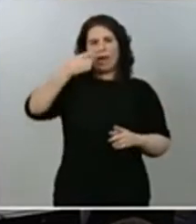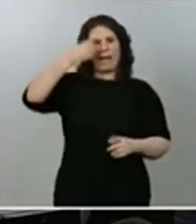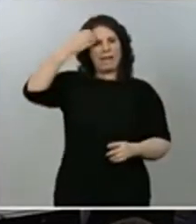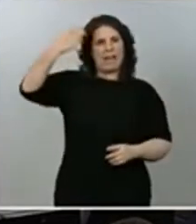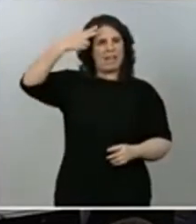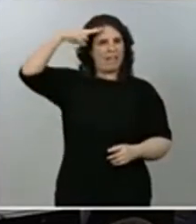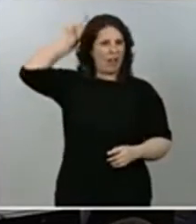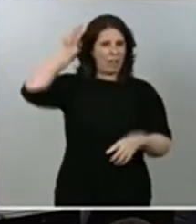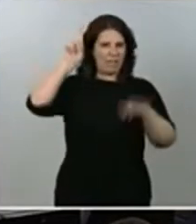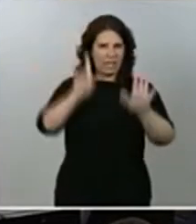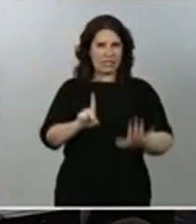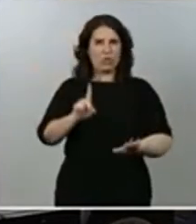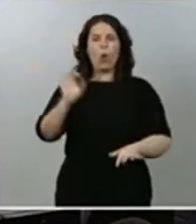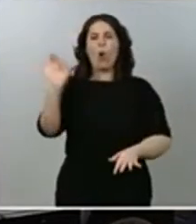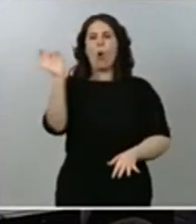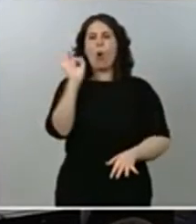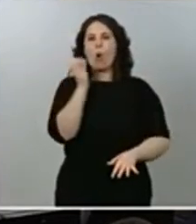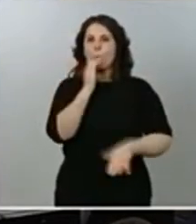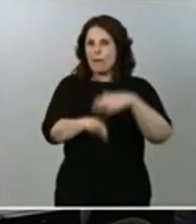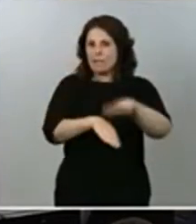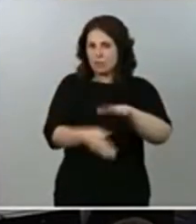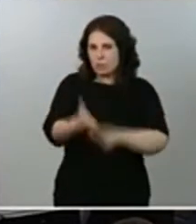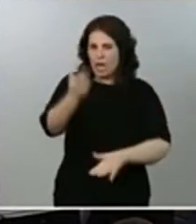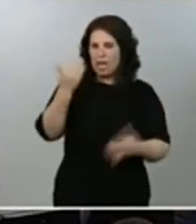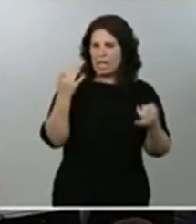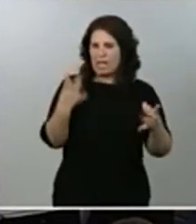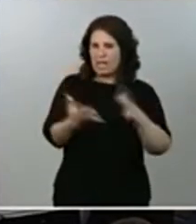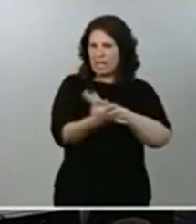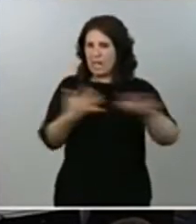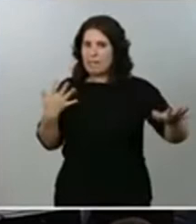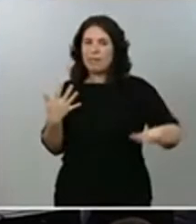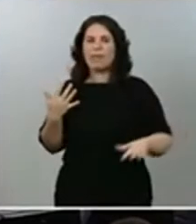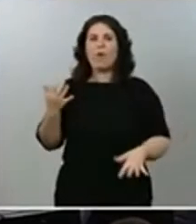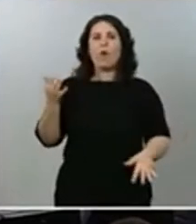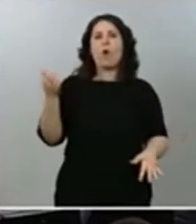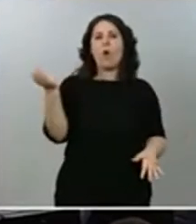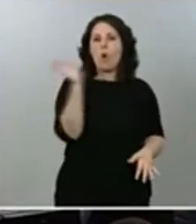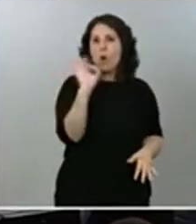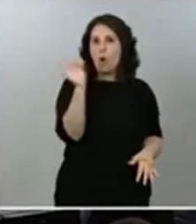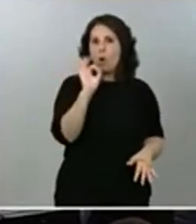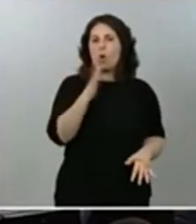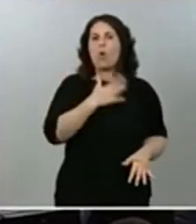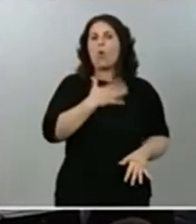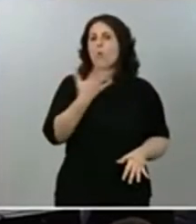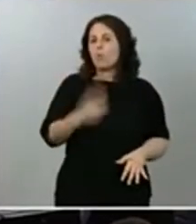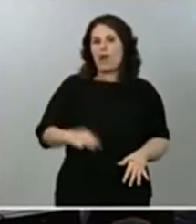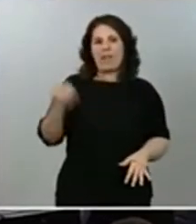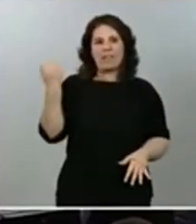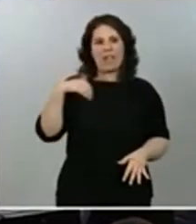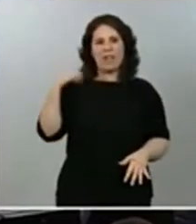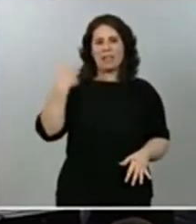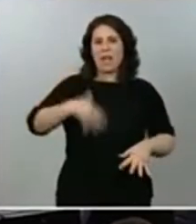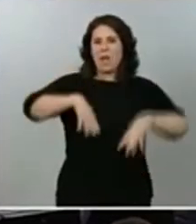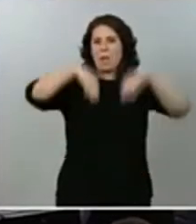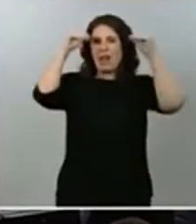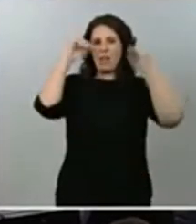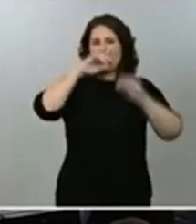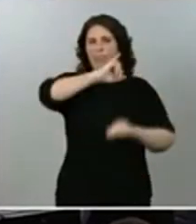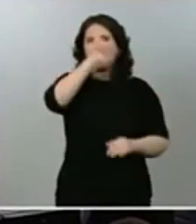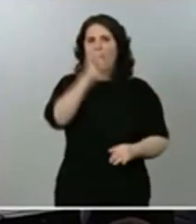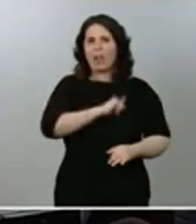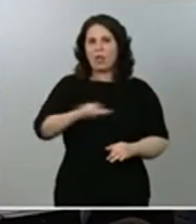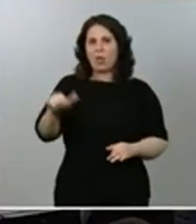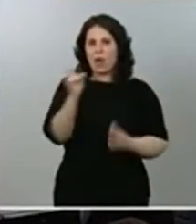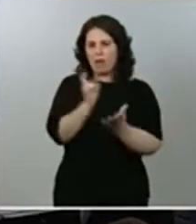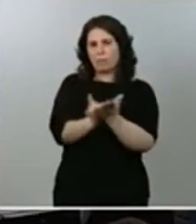pronto y si es favorable, incluso, a que el rey emérito pueda salir de la zarzuela y abandone unas instalaciones pagadas por